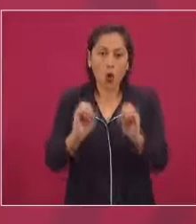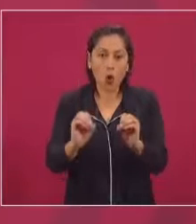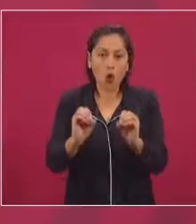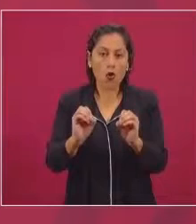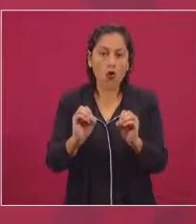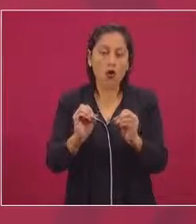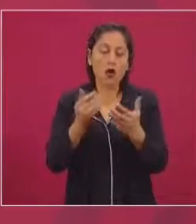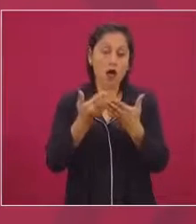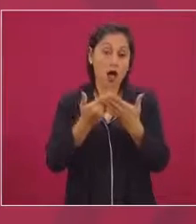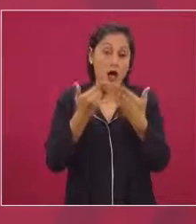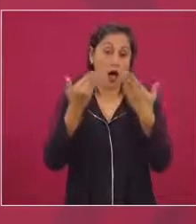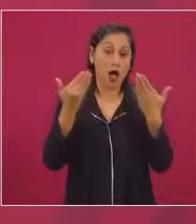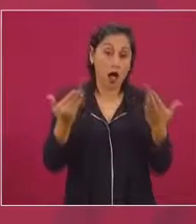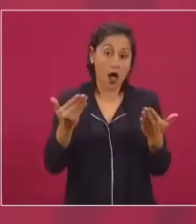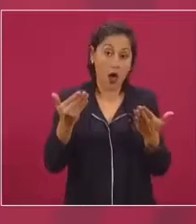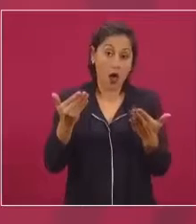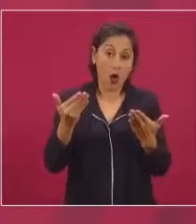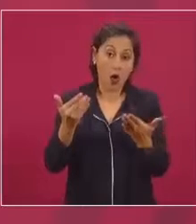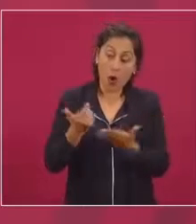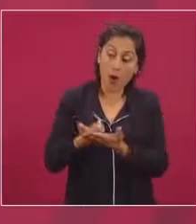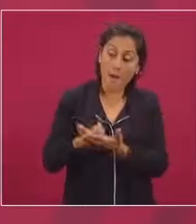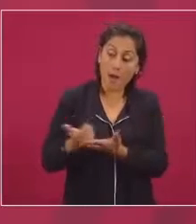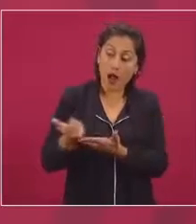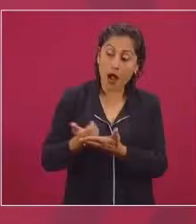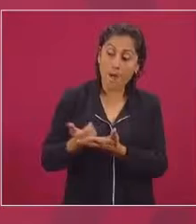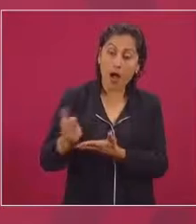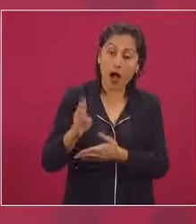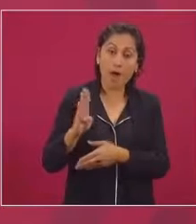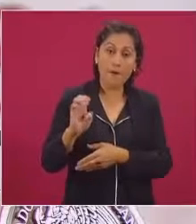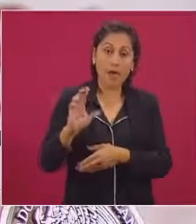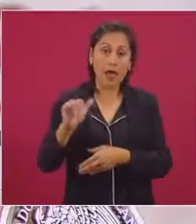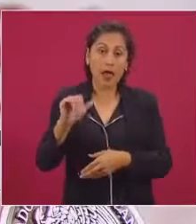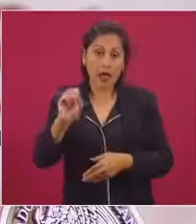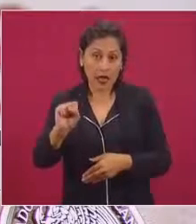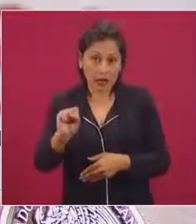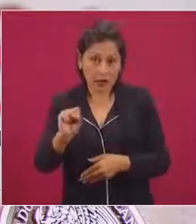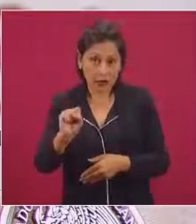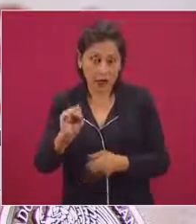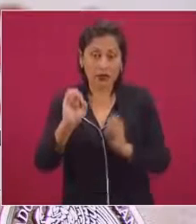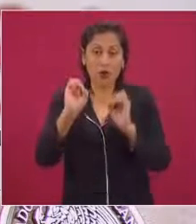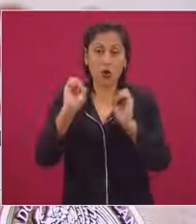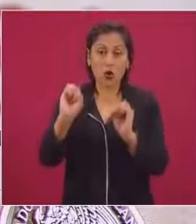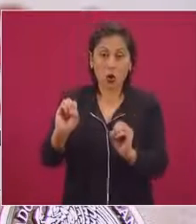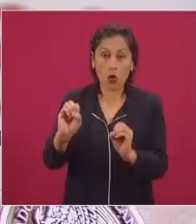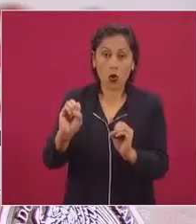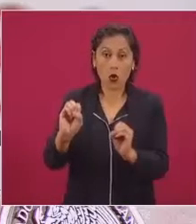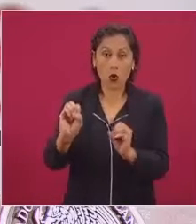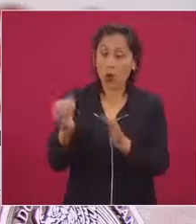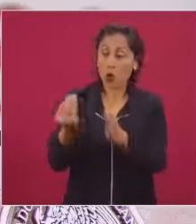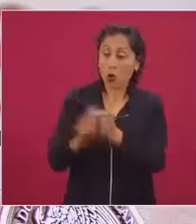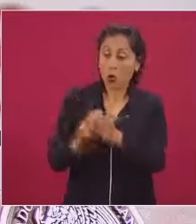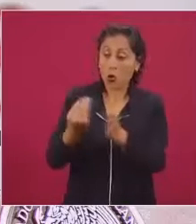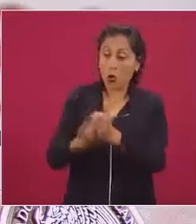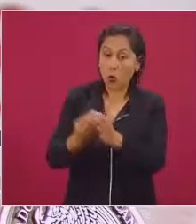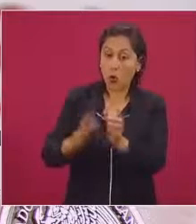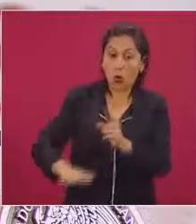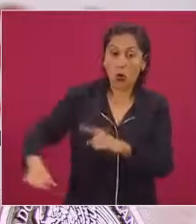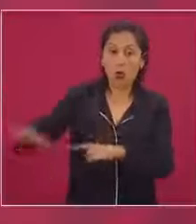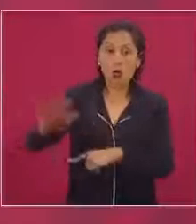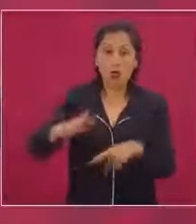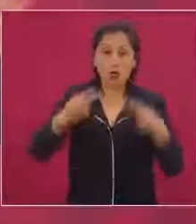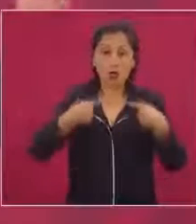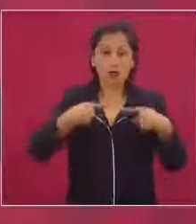especiales o cursos de formación para servidores